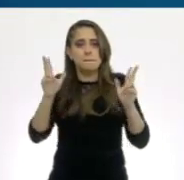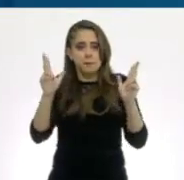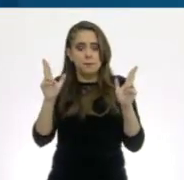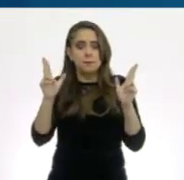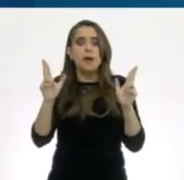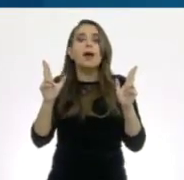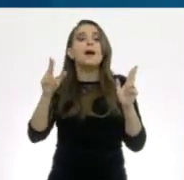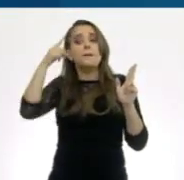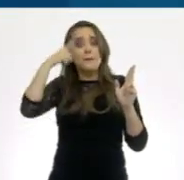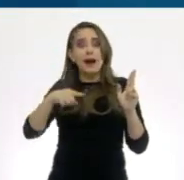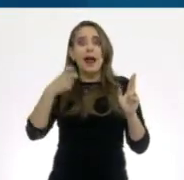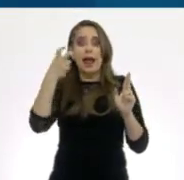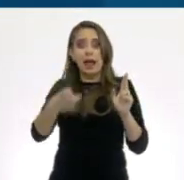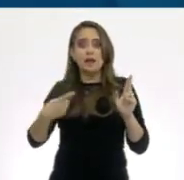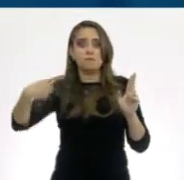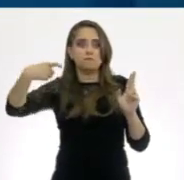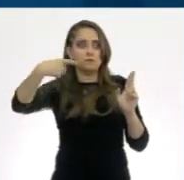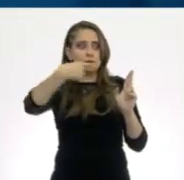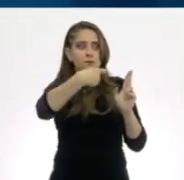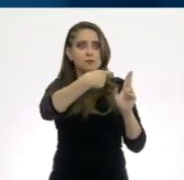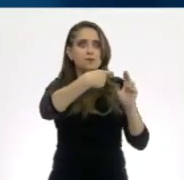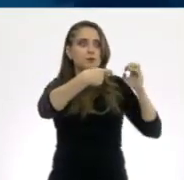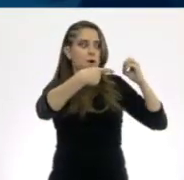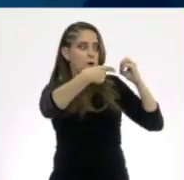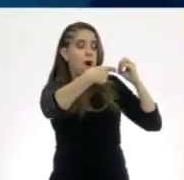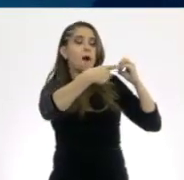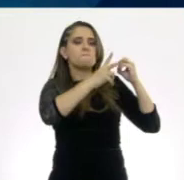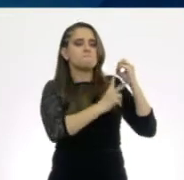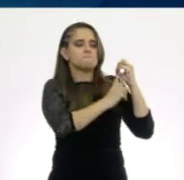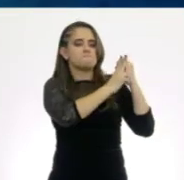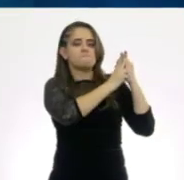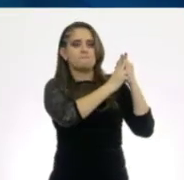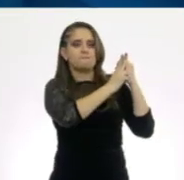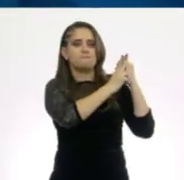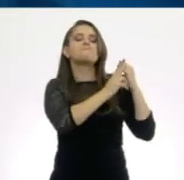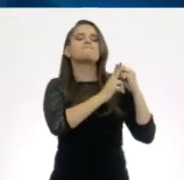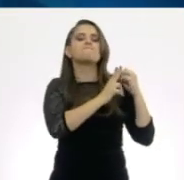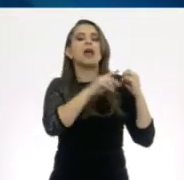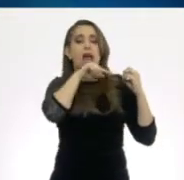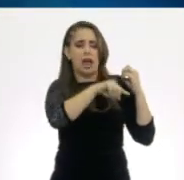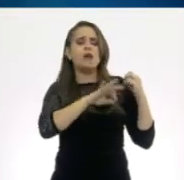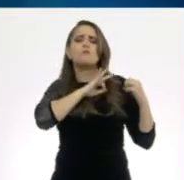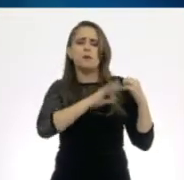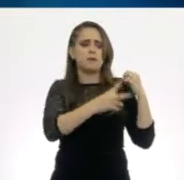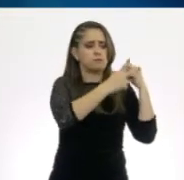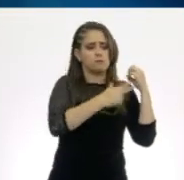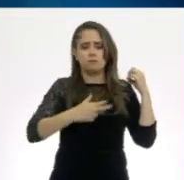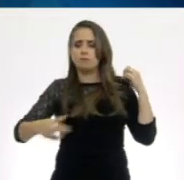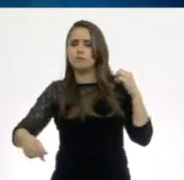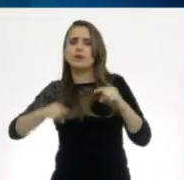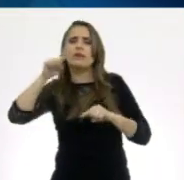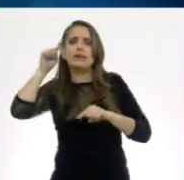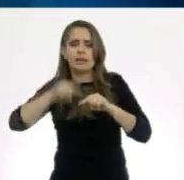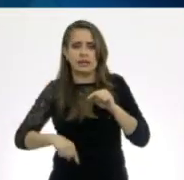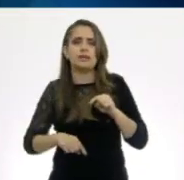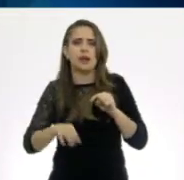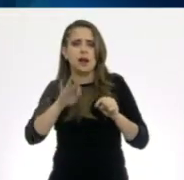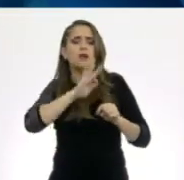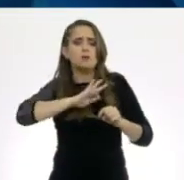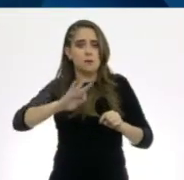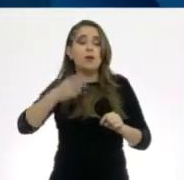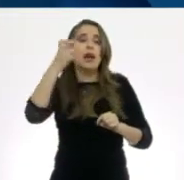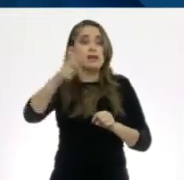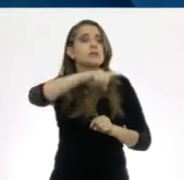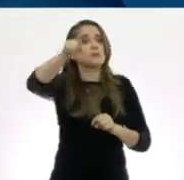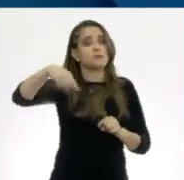evita que el óvulo y los espermas se junten. Puede ser permanente o reversible, por lo que es fundamental que sea una decisión de conocimiento